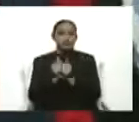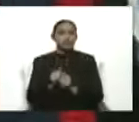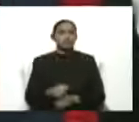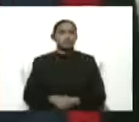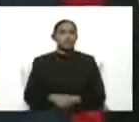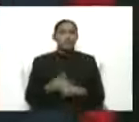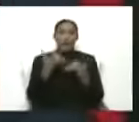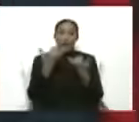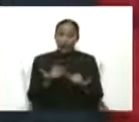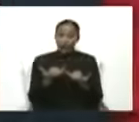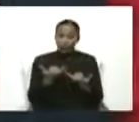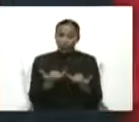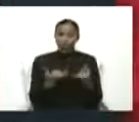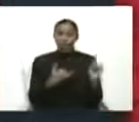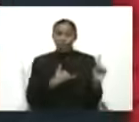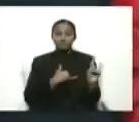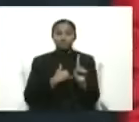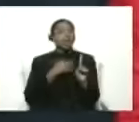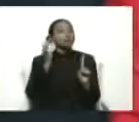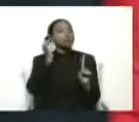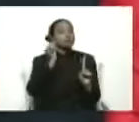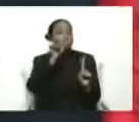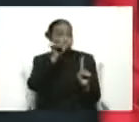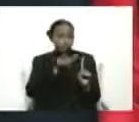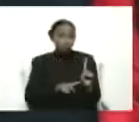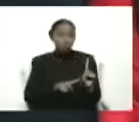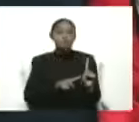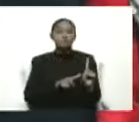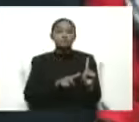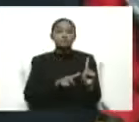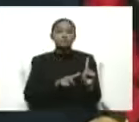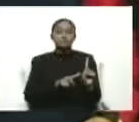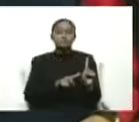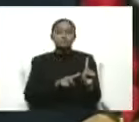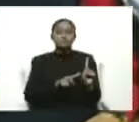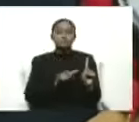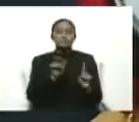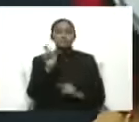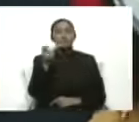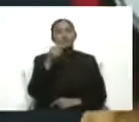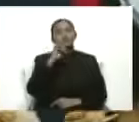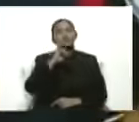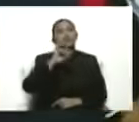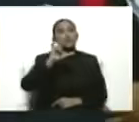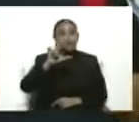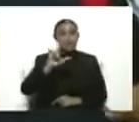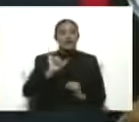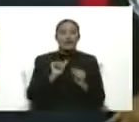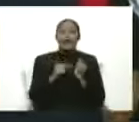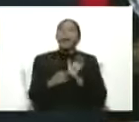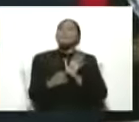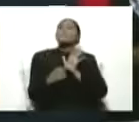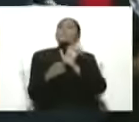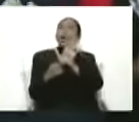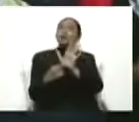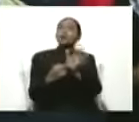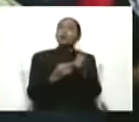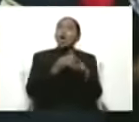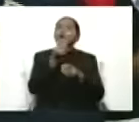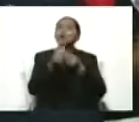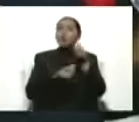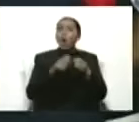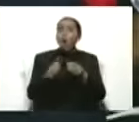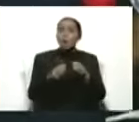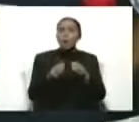rectora Gil para que se traslade allá y haga lo que es el simulacro